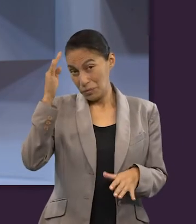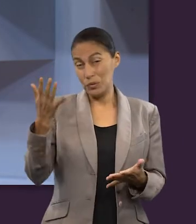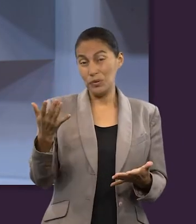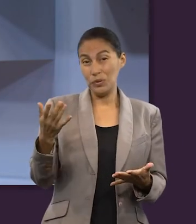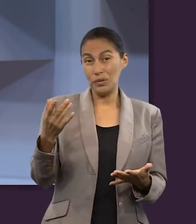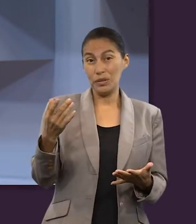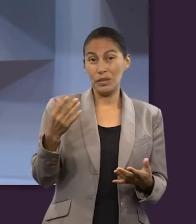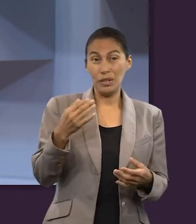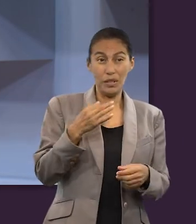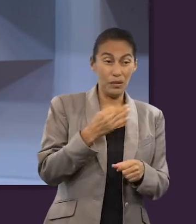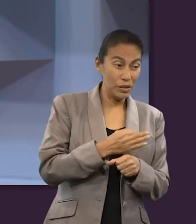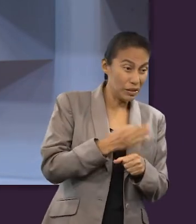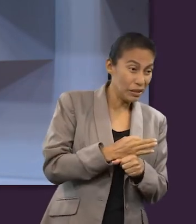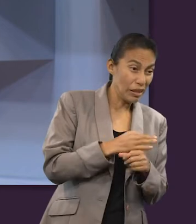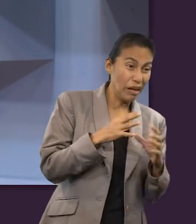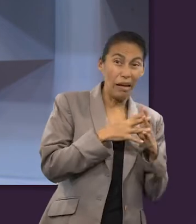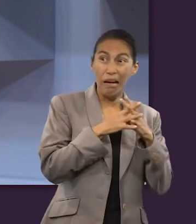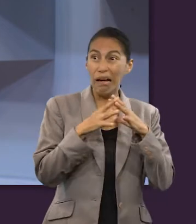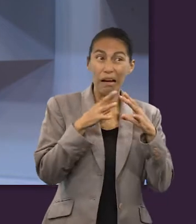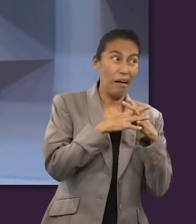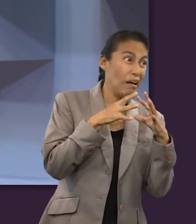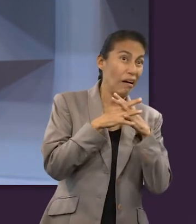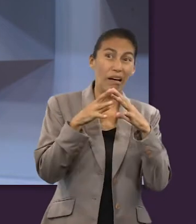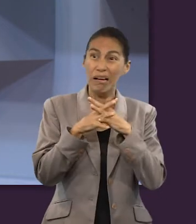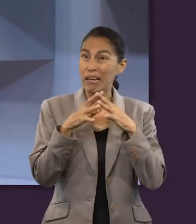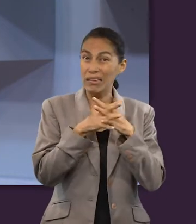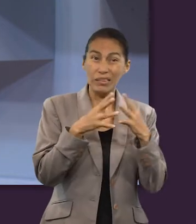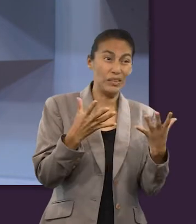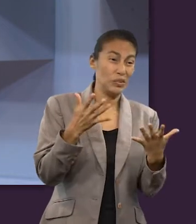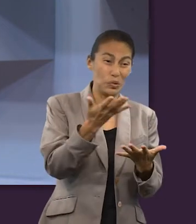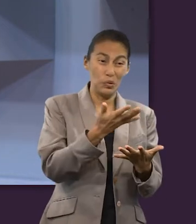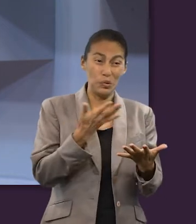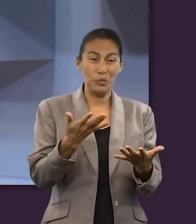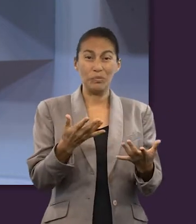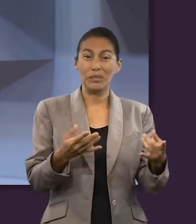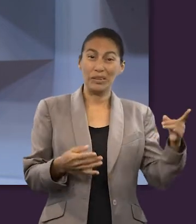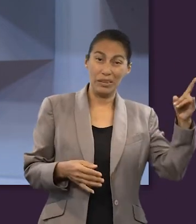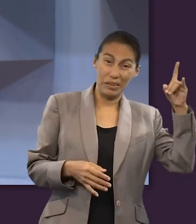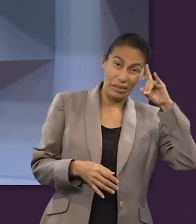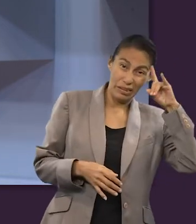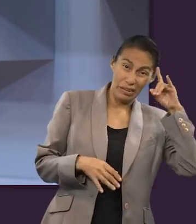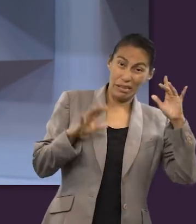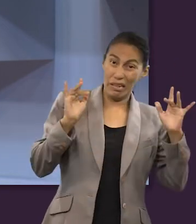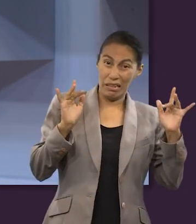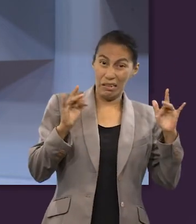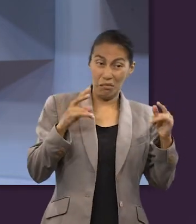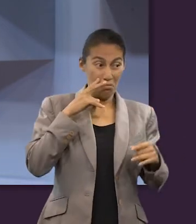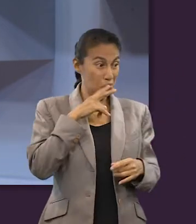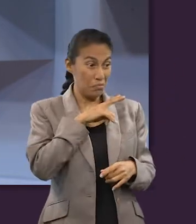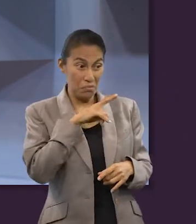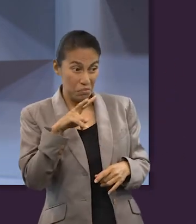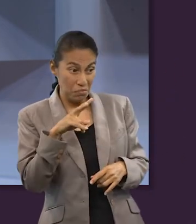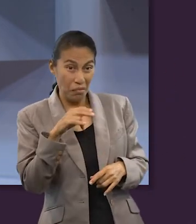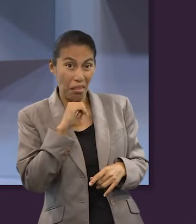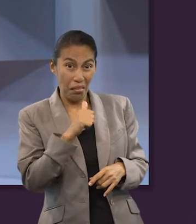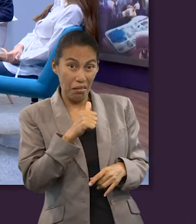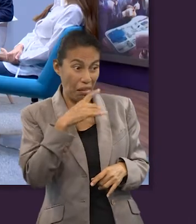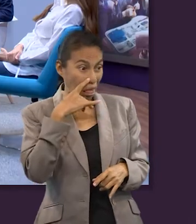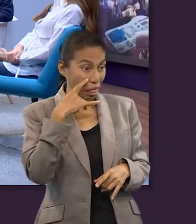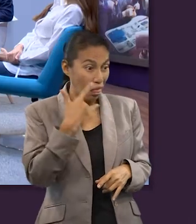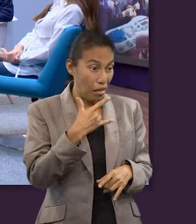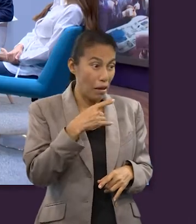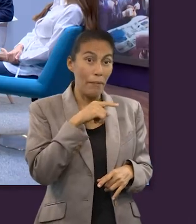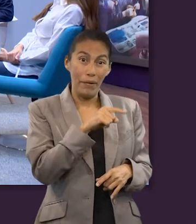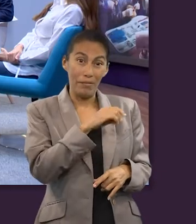incluso ahora en nuestros días estamos en medio de un conflicto cósmico, que hay seres, que hay criaturas que no podemos